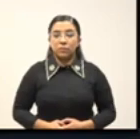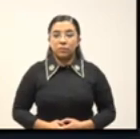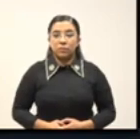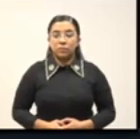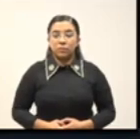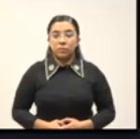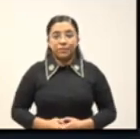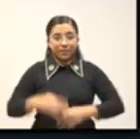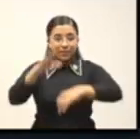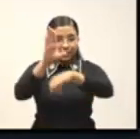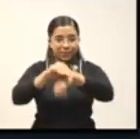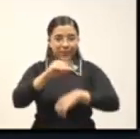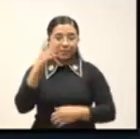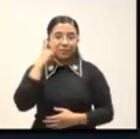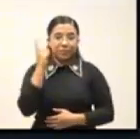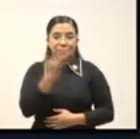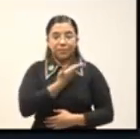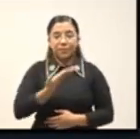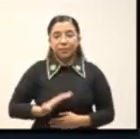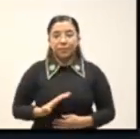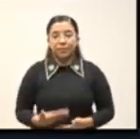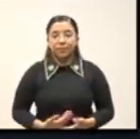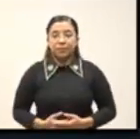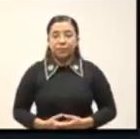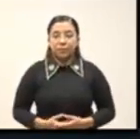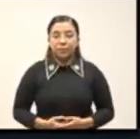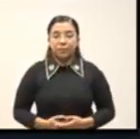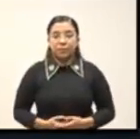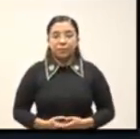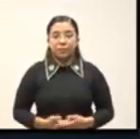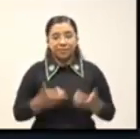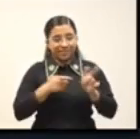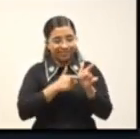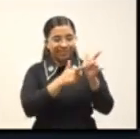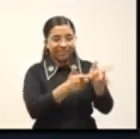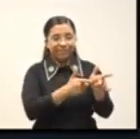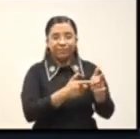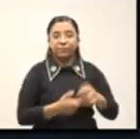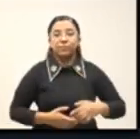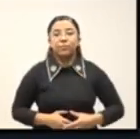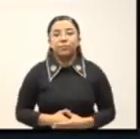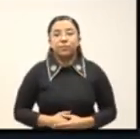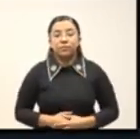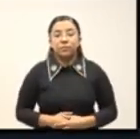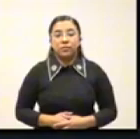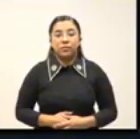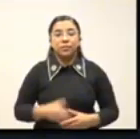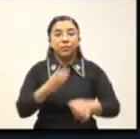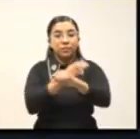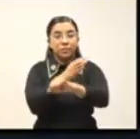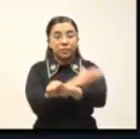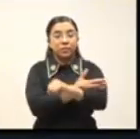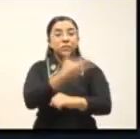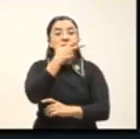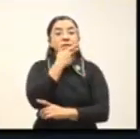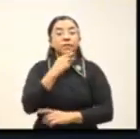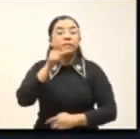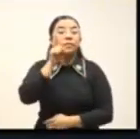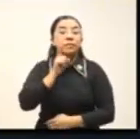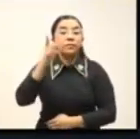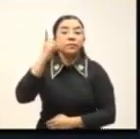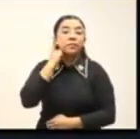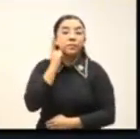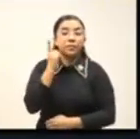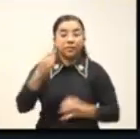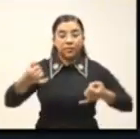Con su venia, legisladora, presidenta. Adelante, legisladora. Compañeras y compañeros diputados juveniles, la